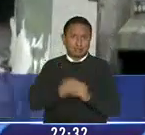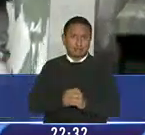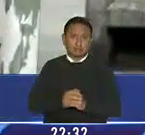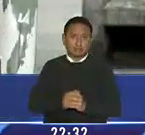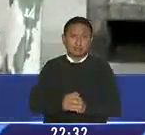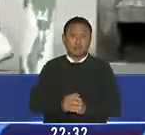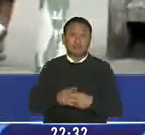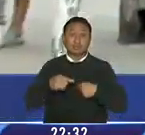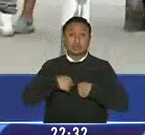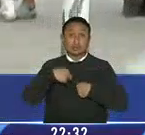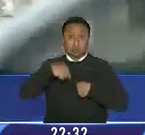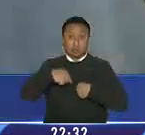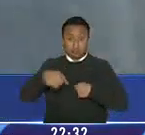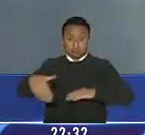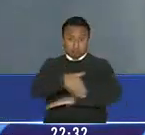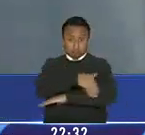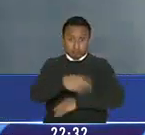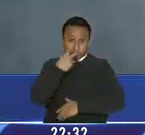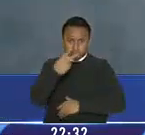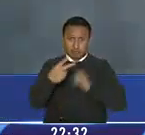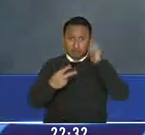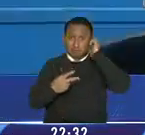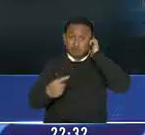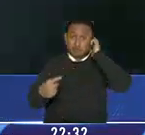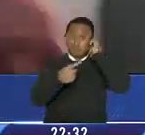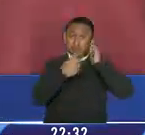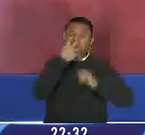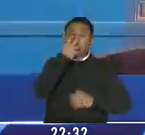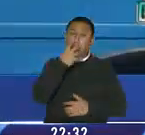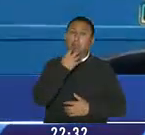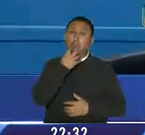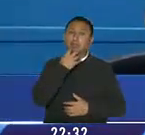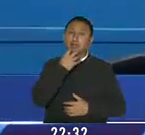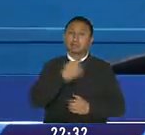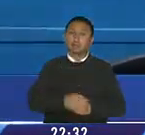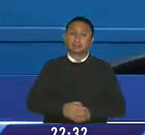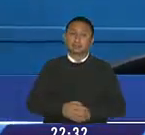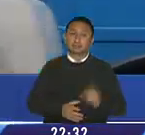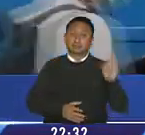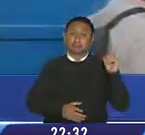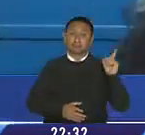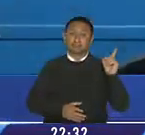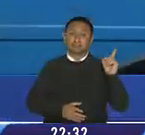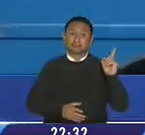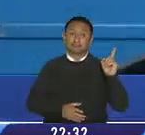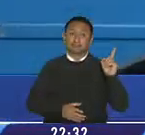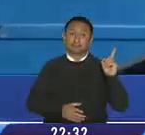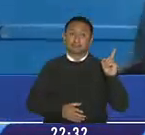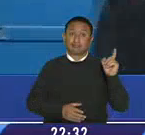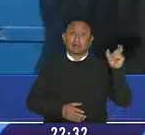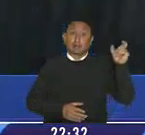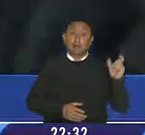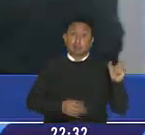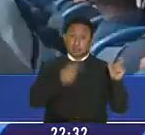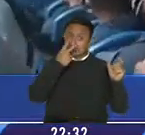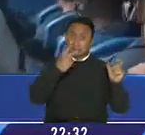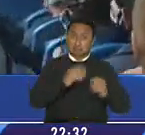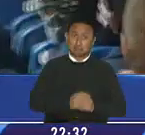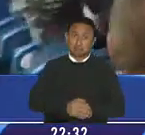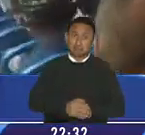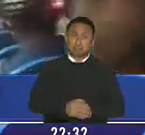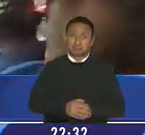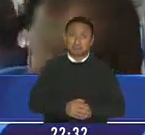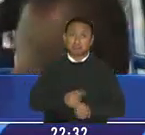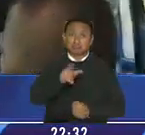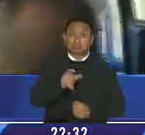recorridos periodísticos en las calles observamos esto o eso de acá personas que no saben que están siendo grabadas y que demuestran su